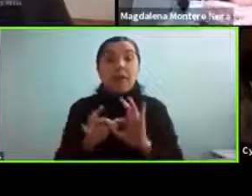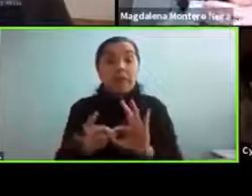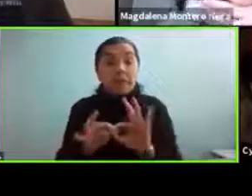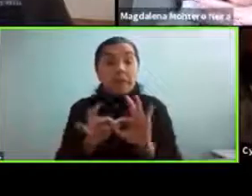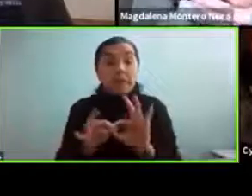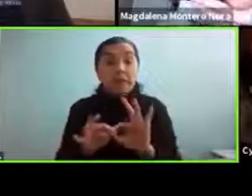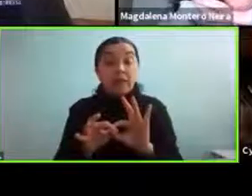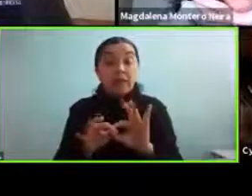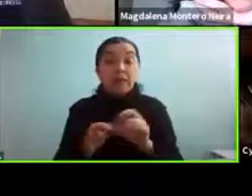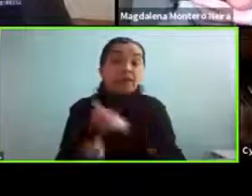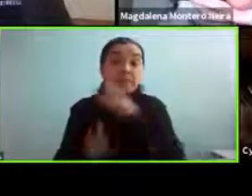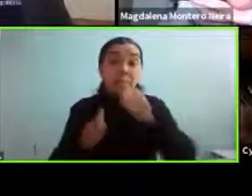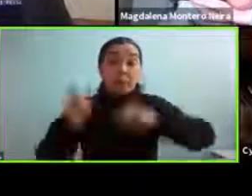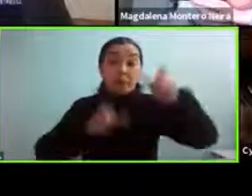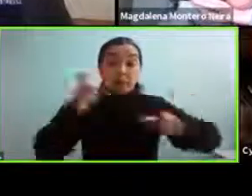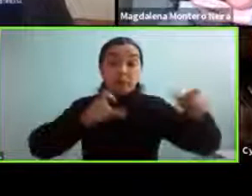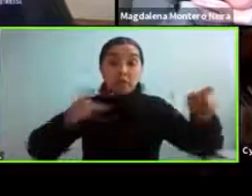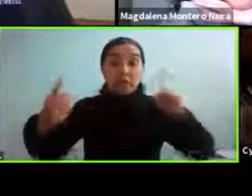conectó